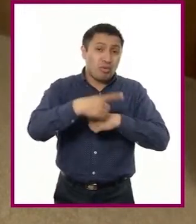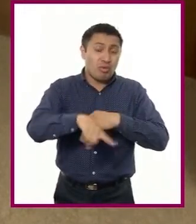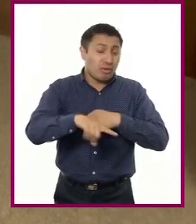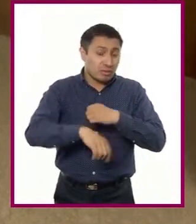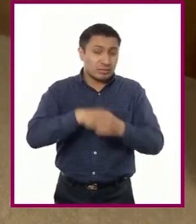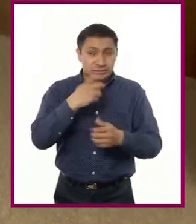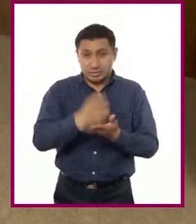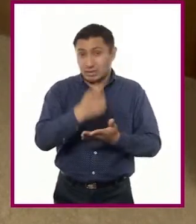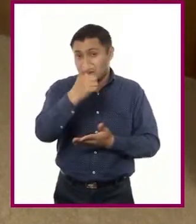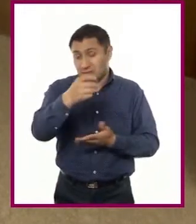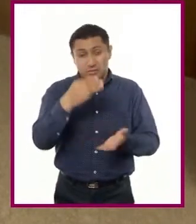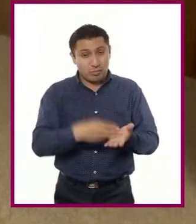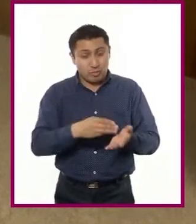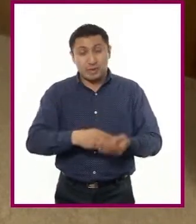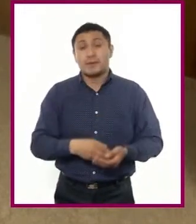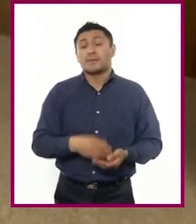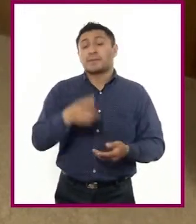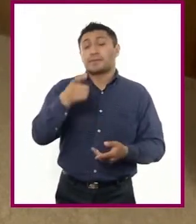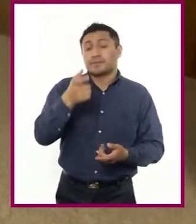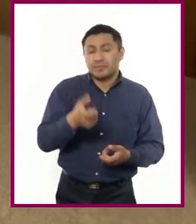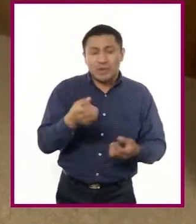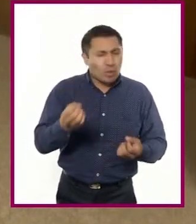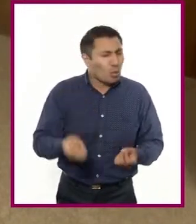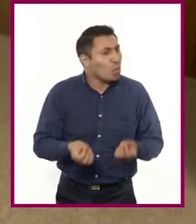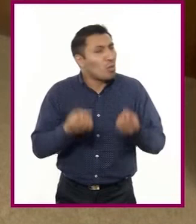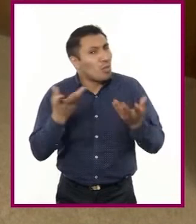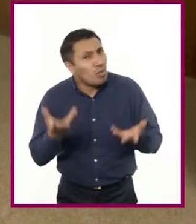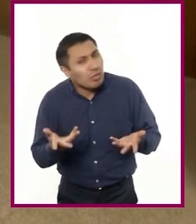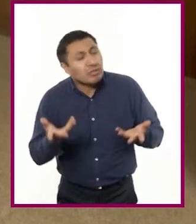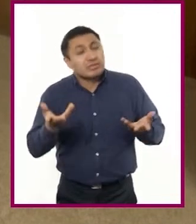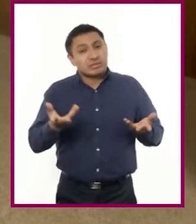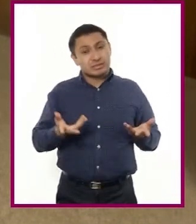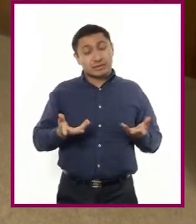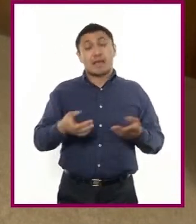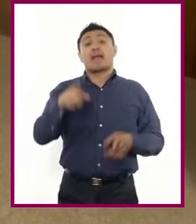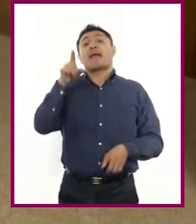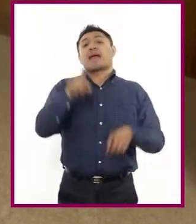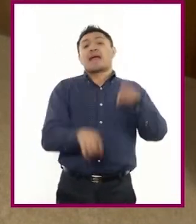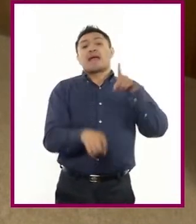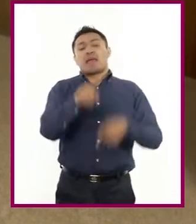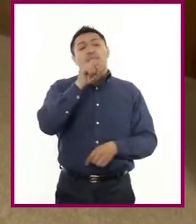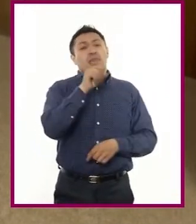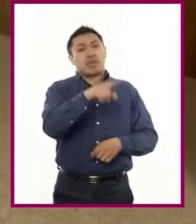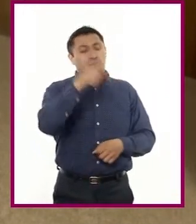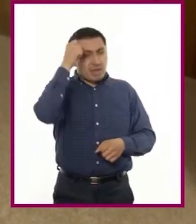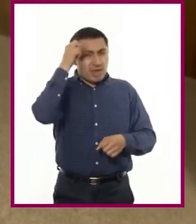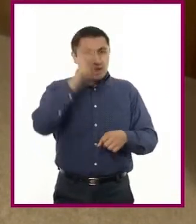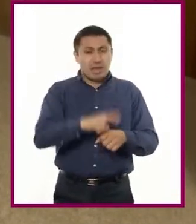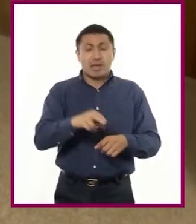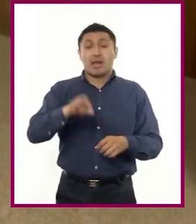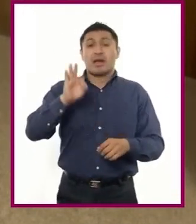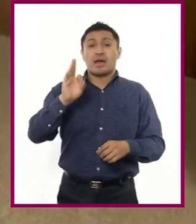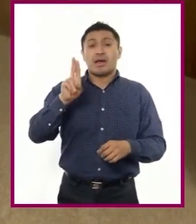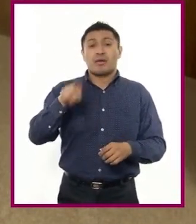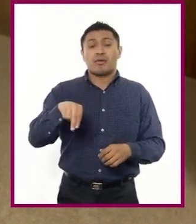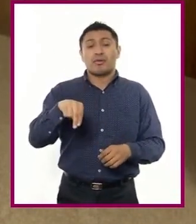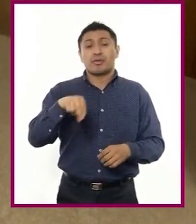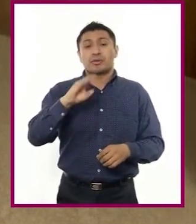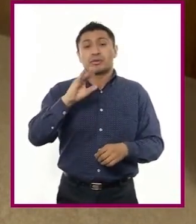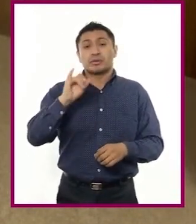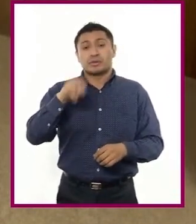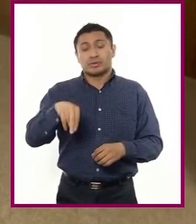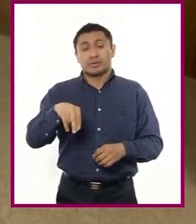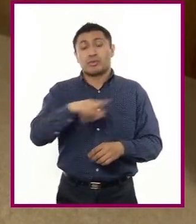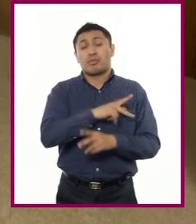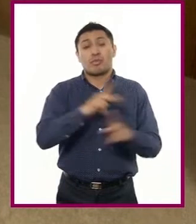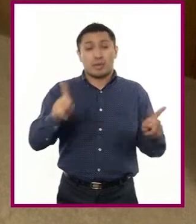La cantidad de dinero de la multa que se le impone al servidor público la estipula la misma Secretaría de la Función Pública y va a depender